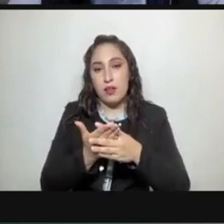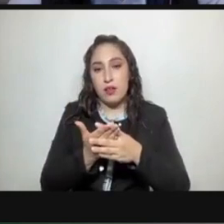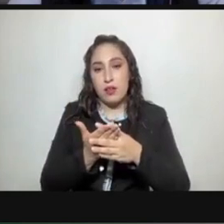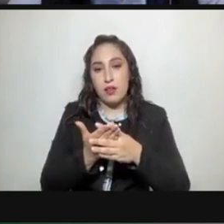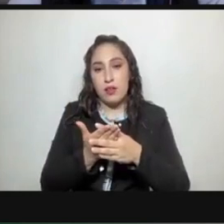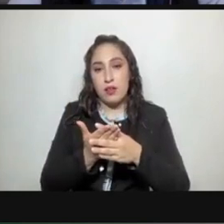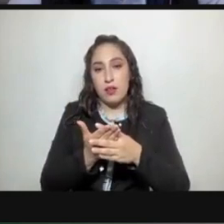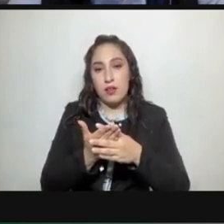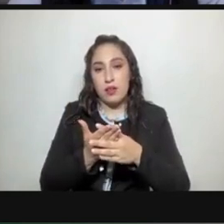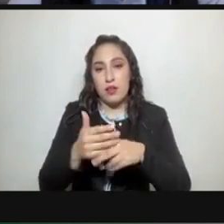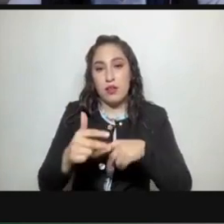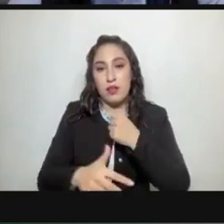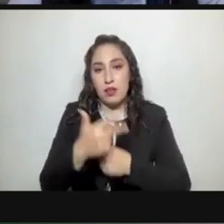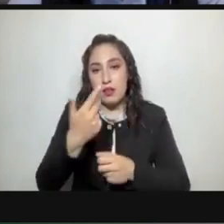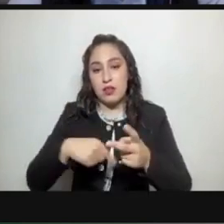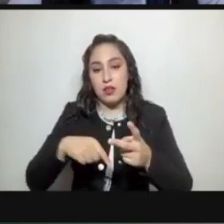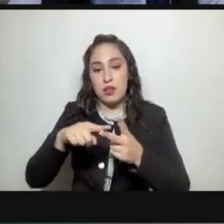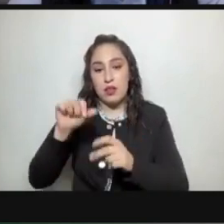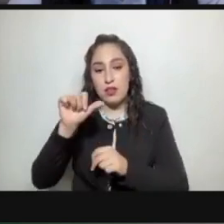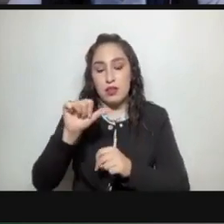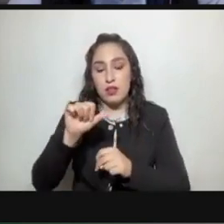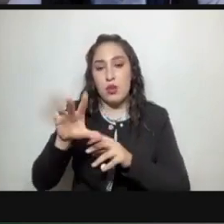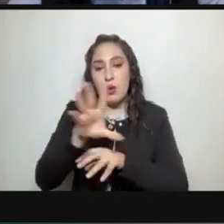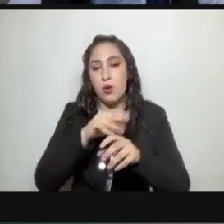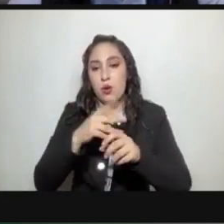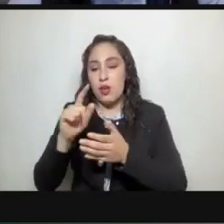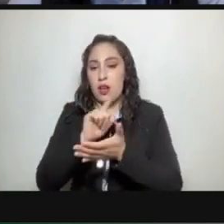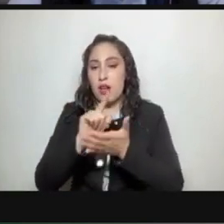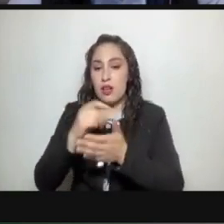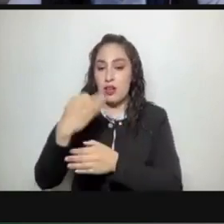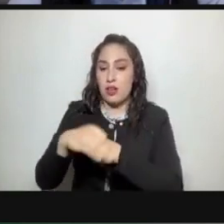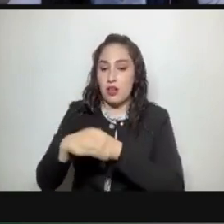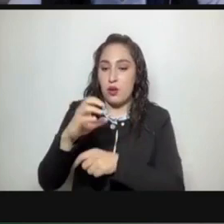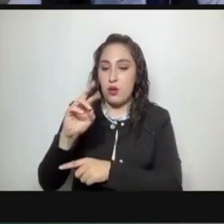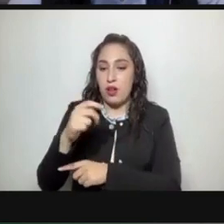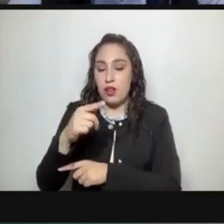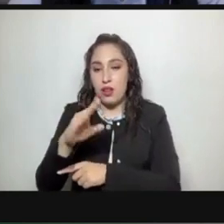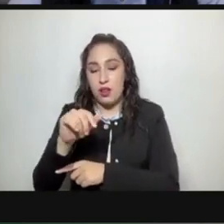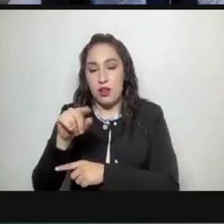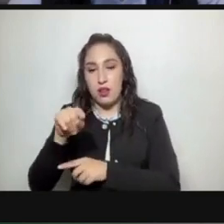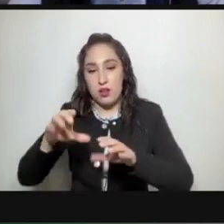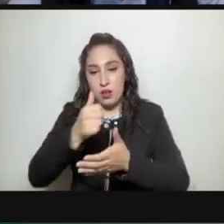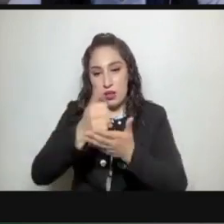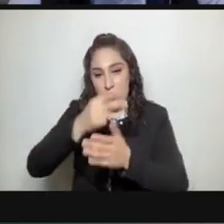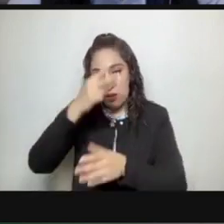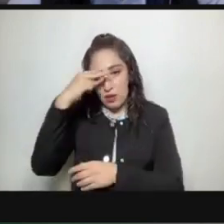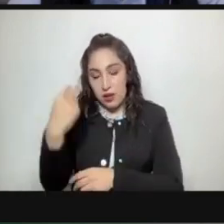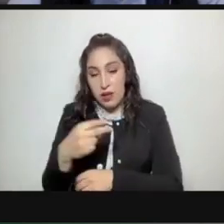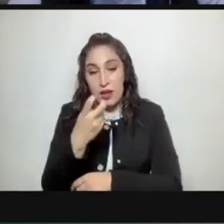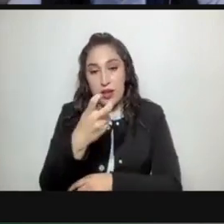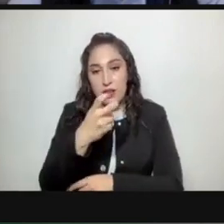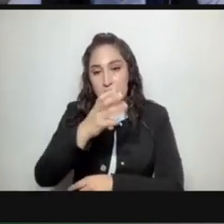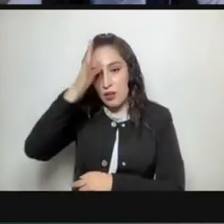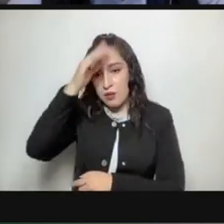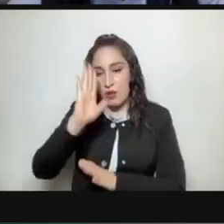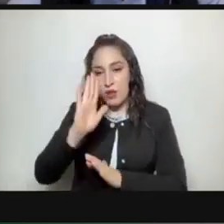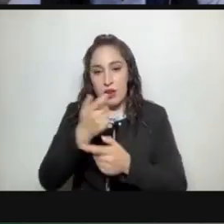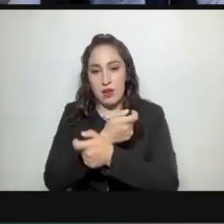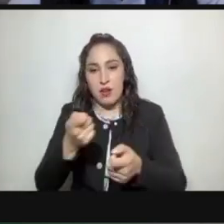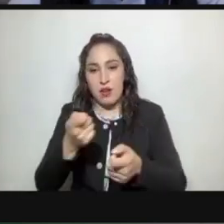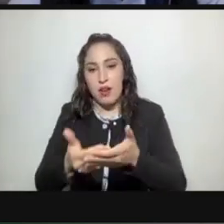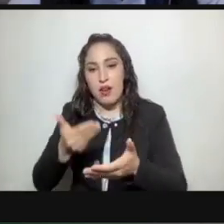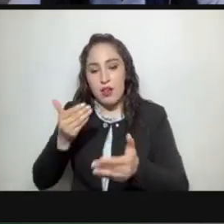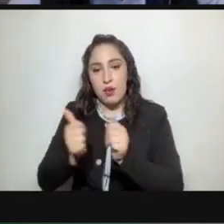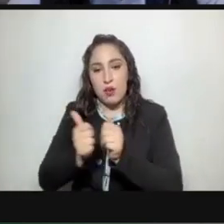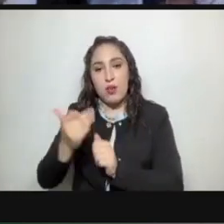dieciséis de la ley orgánica del congreso de la ciudad de México es importante señalar que dicho acuerdo ha sido enviado con oportunidad